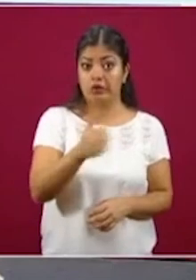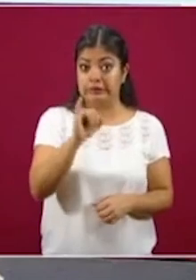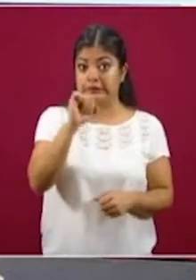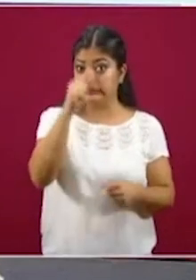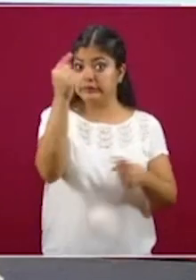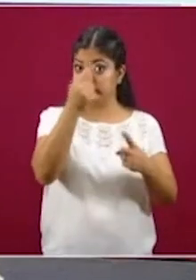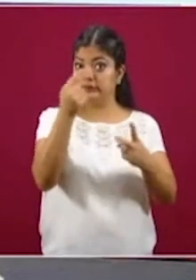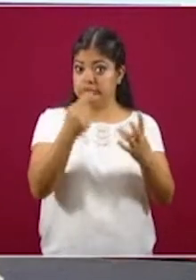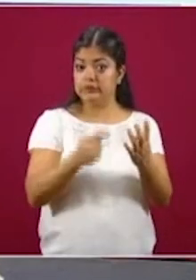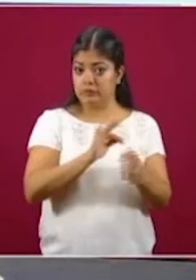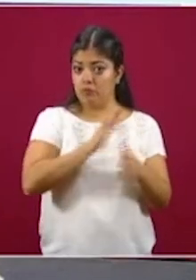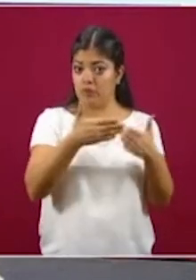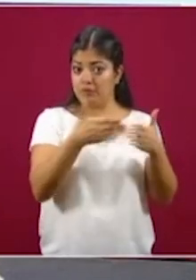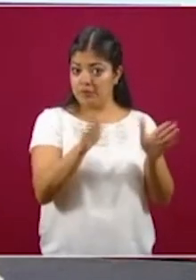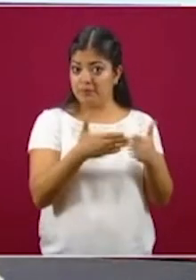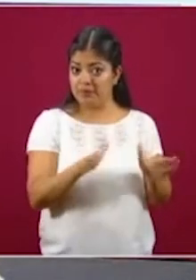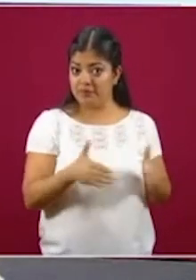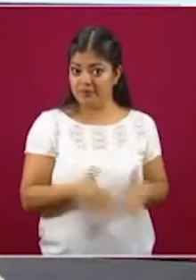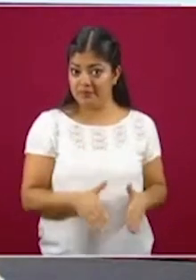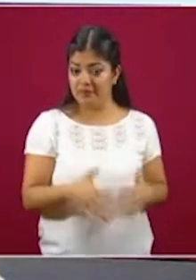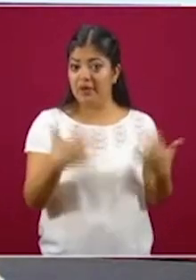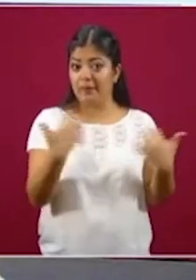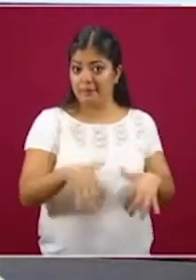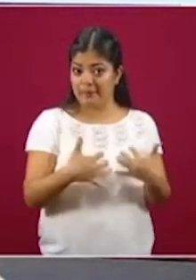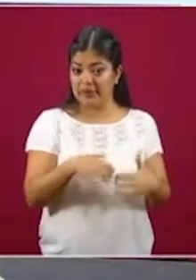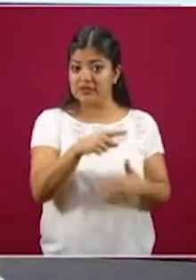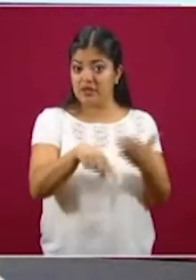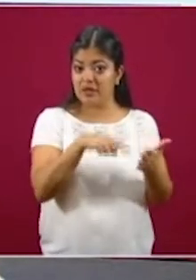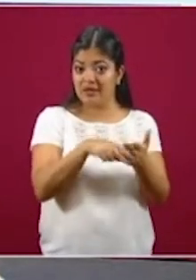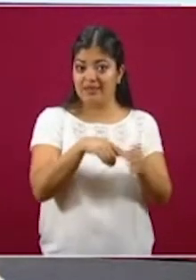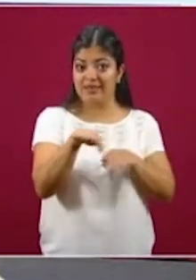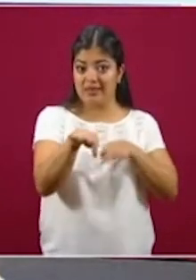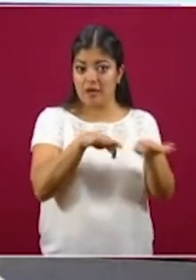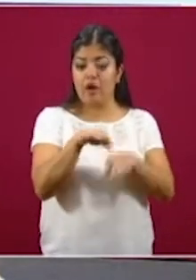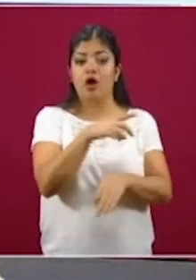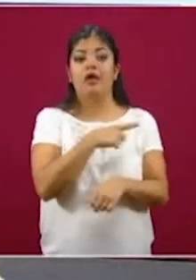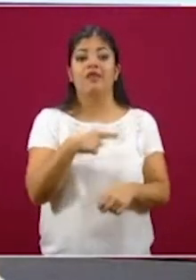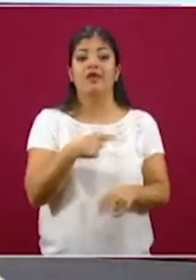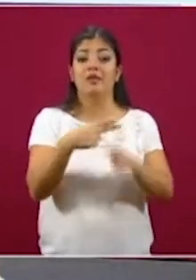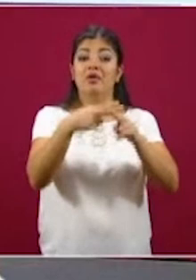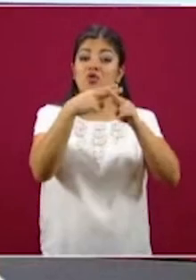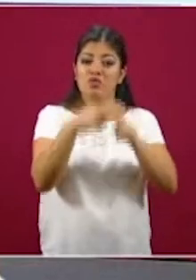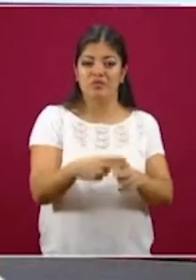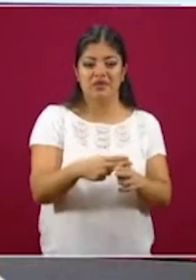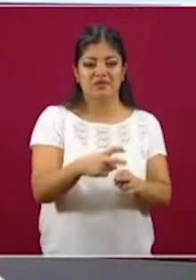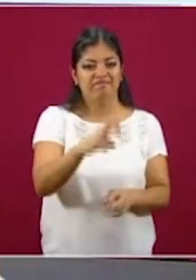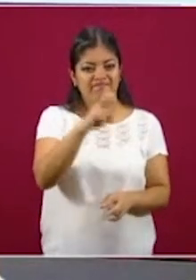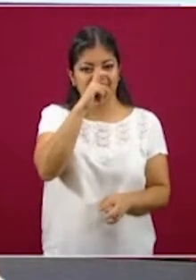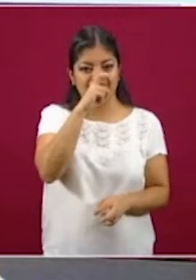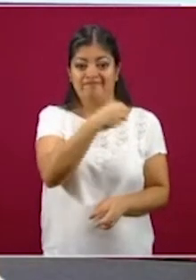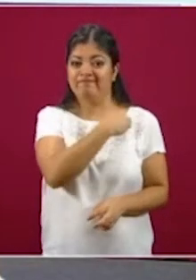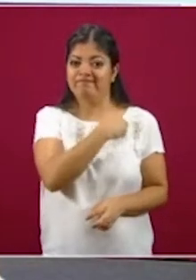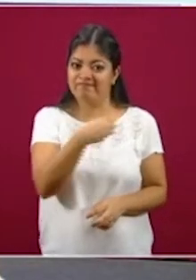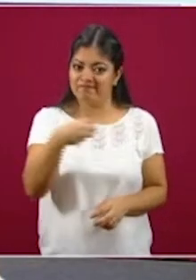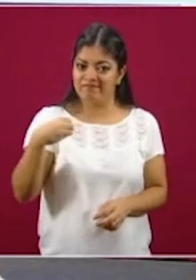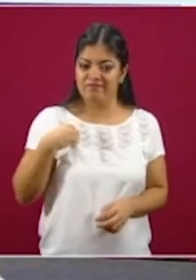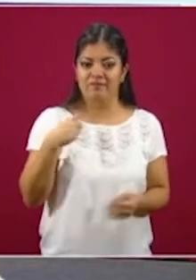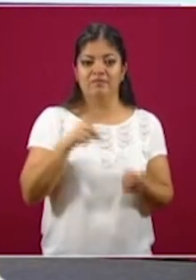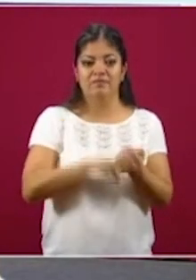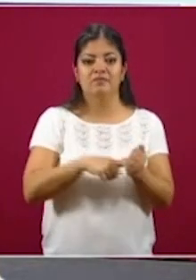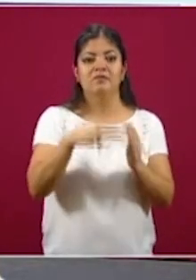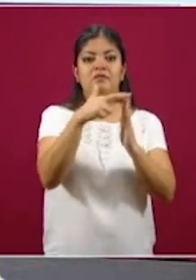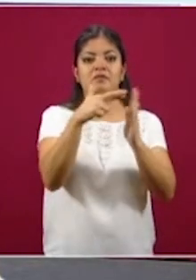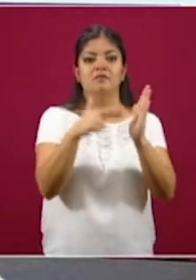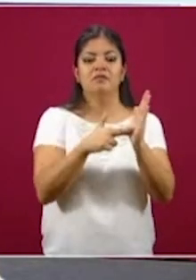esenciales y de las empresas y centros de trabajo deben cumplir estrictamente las estrategias